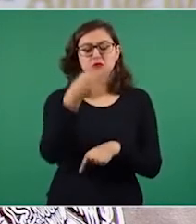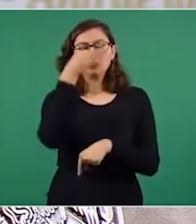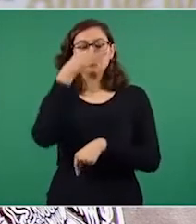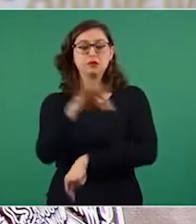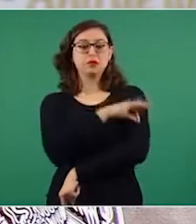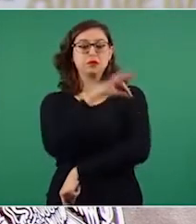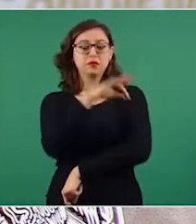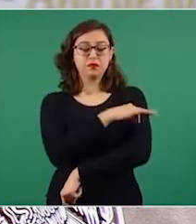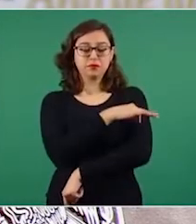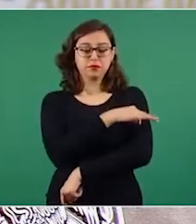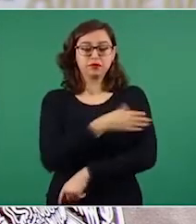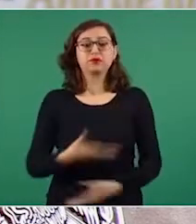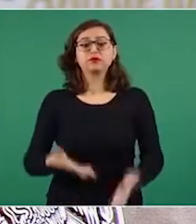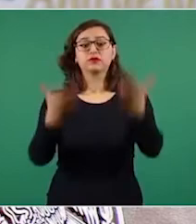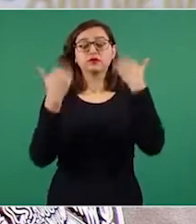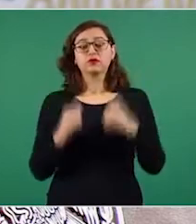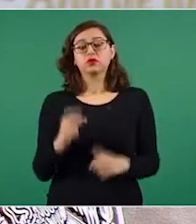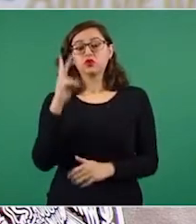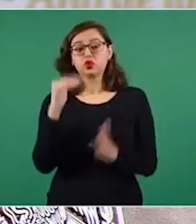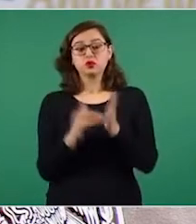aplicadas 2 millones.